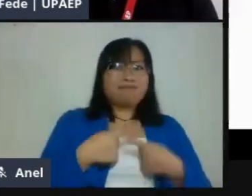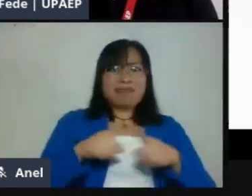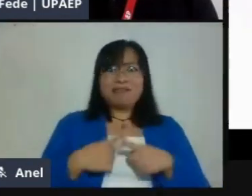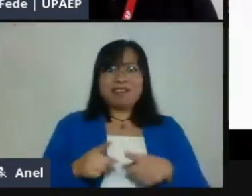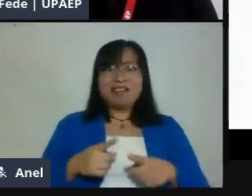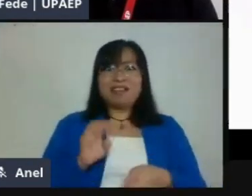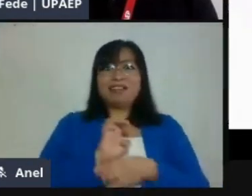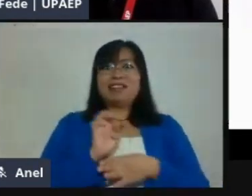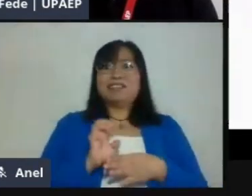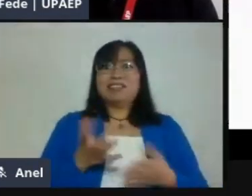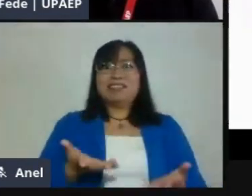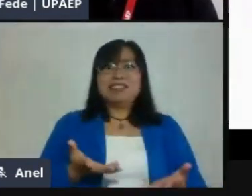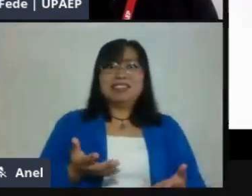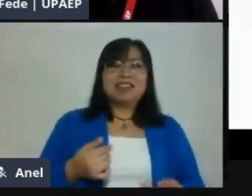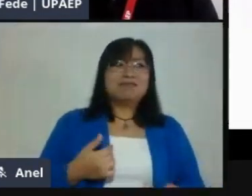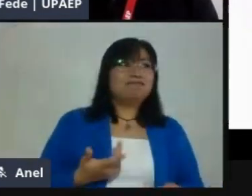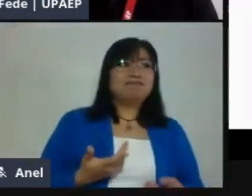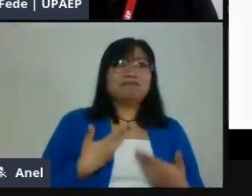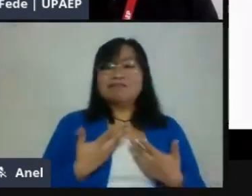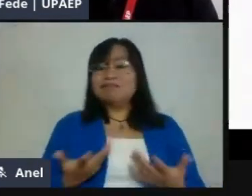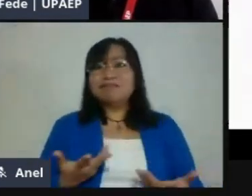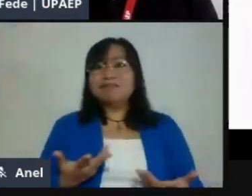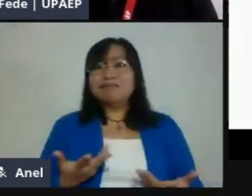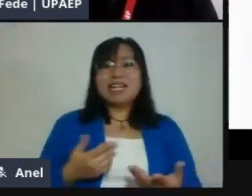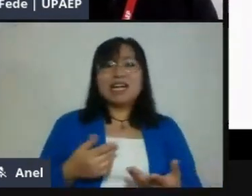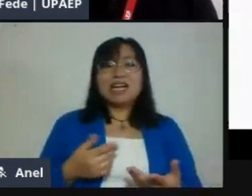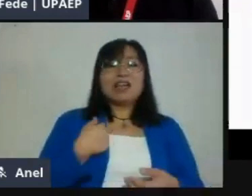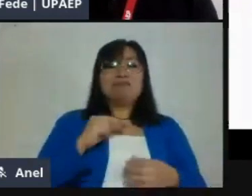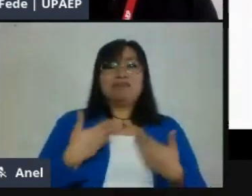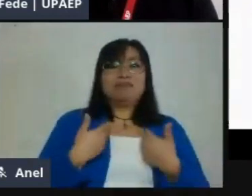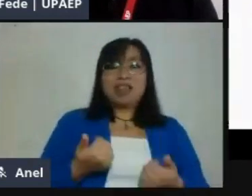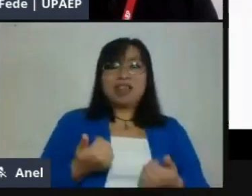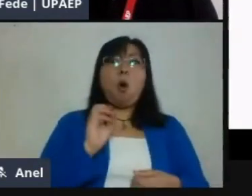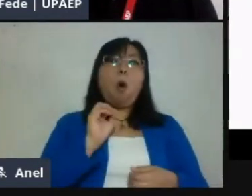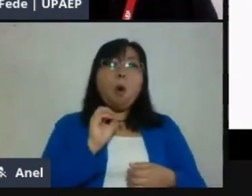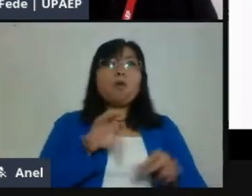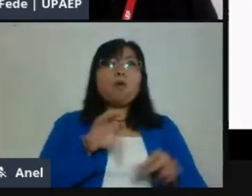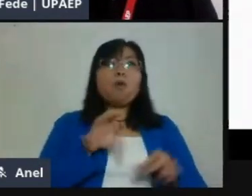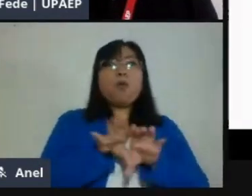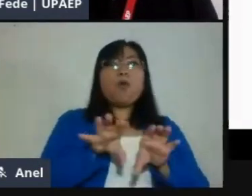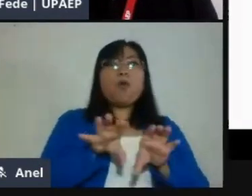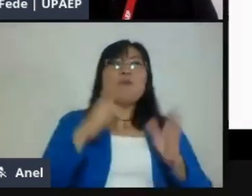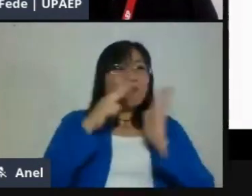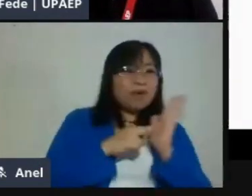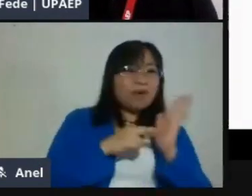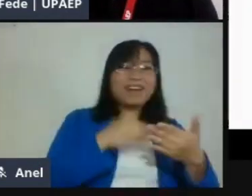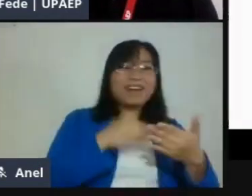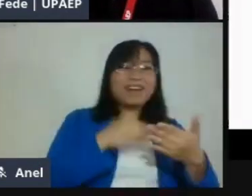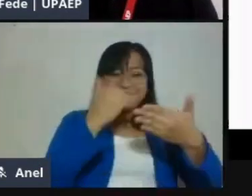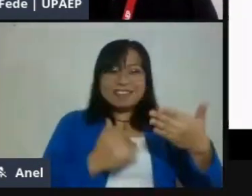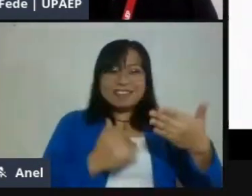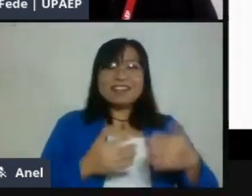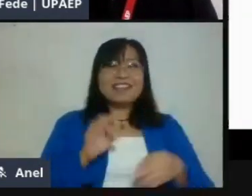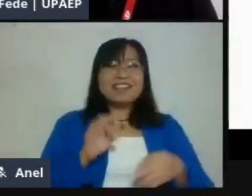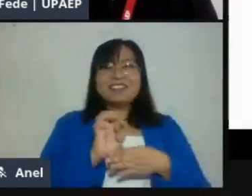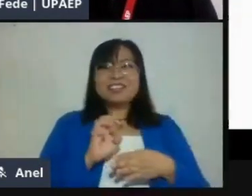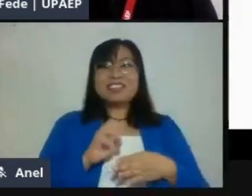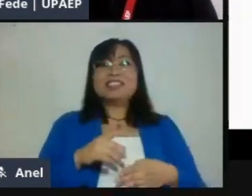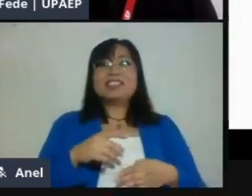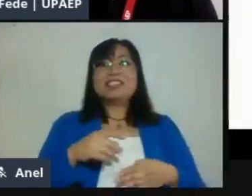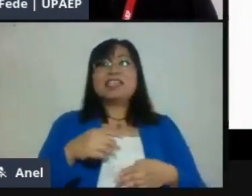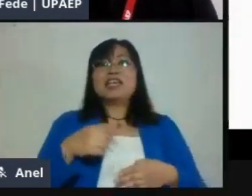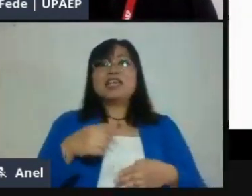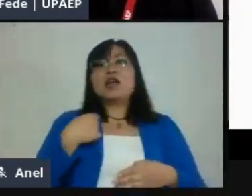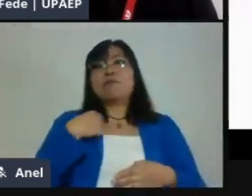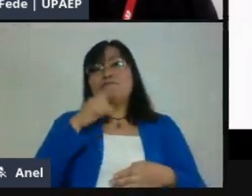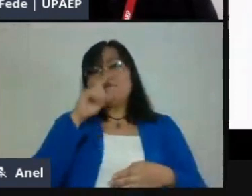tienen una técnica de enseñanza. Entonces están haciendo su mayor esfuerzo. Sin embargo, si tú ya te diriges al alumno, pues el